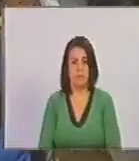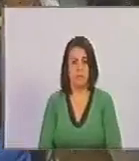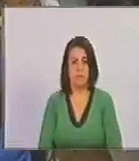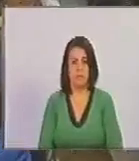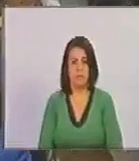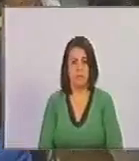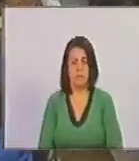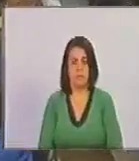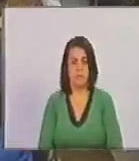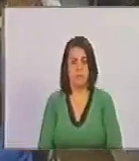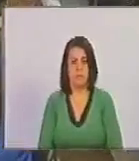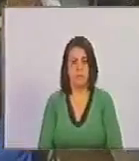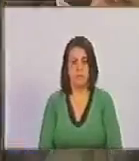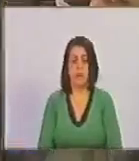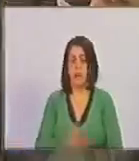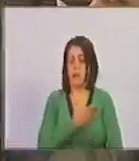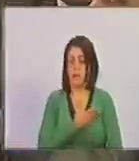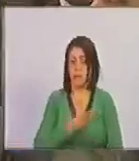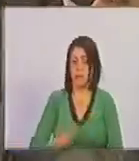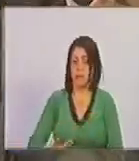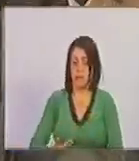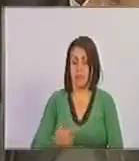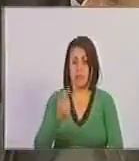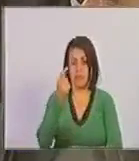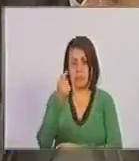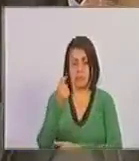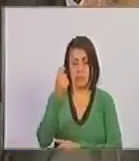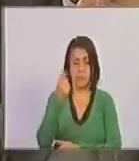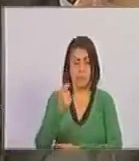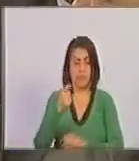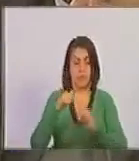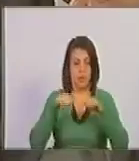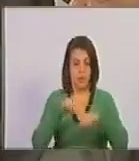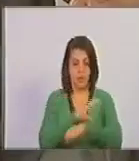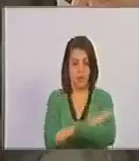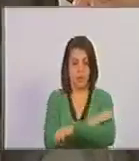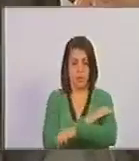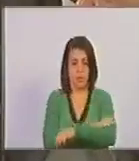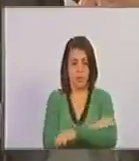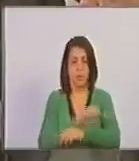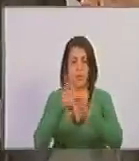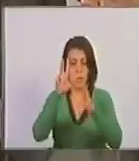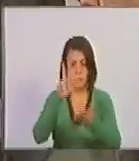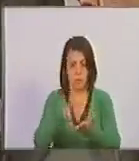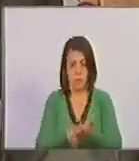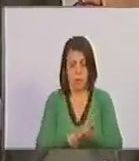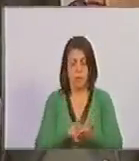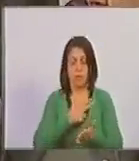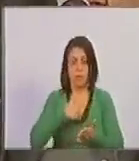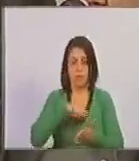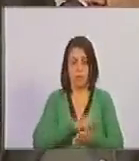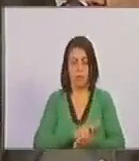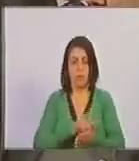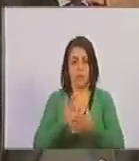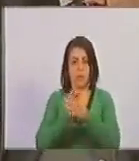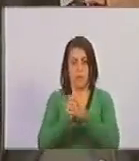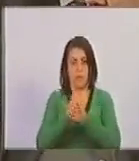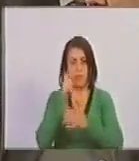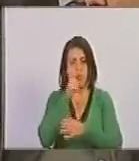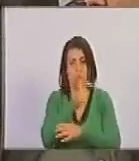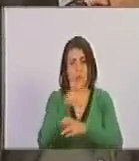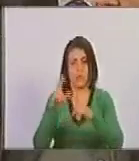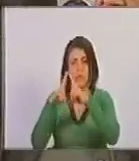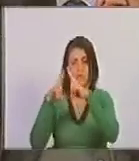Señor Presidente, colegas parlamentarios, desde esta oposición nacionalista ratificamos nuestra amistad con el pueblo